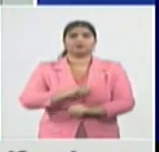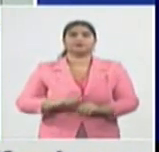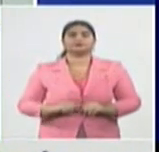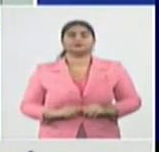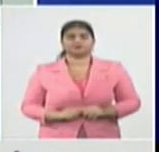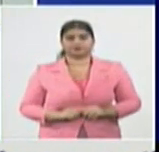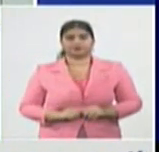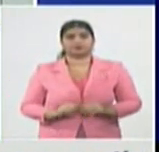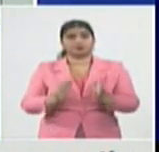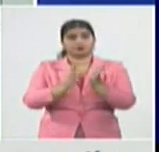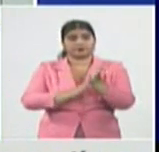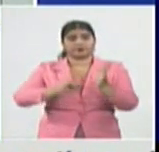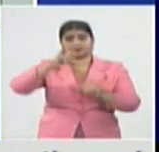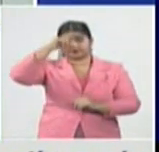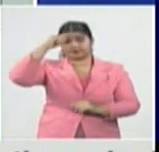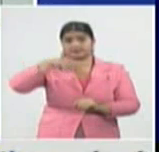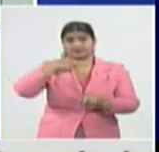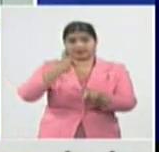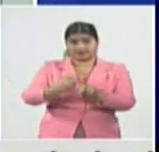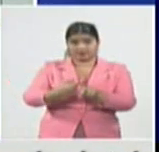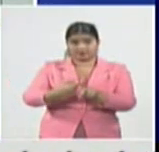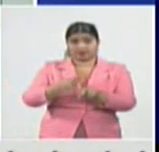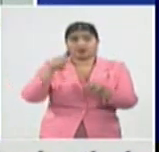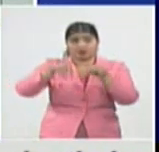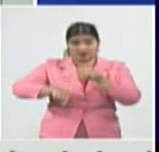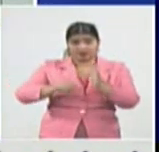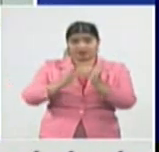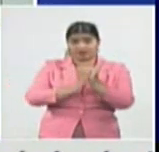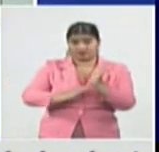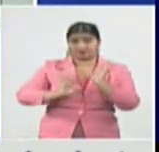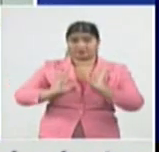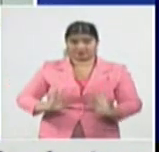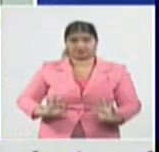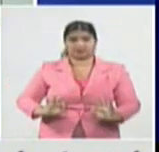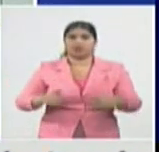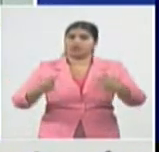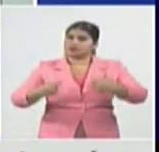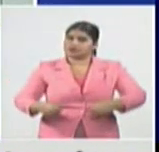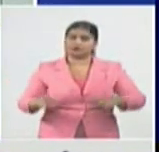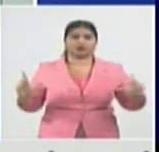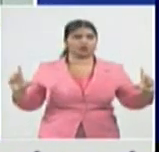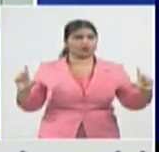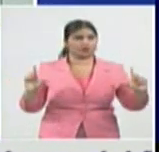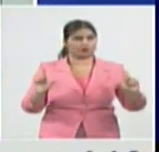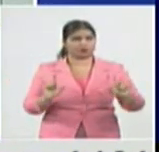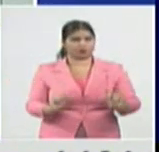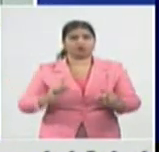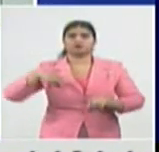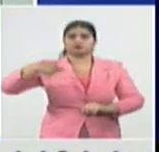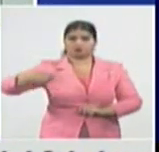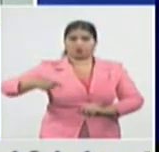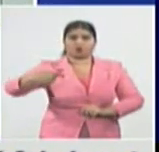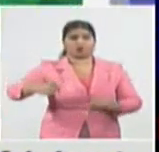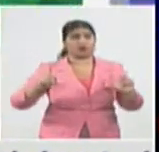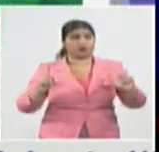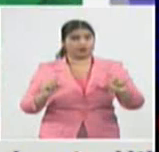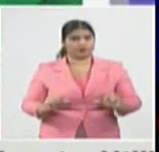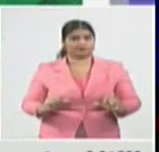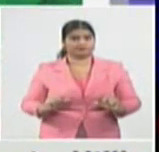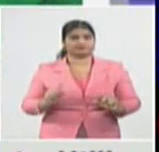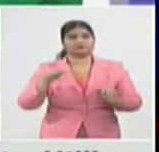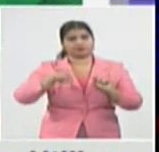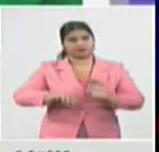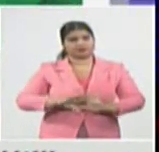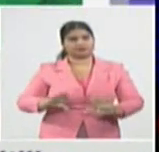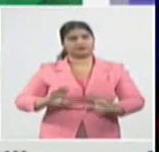mes de septiembre es decisivo por todas las acciones que se van a realizar en este sentido. Hasta aquí Gisela, como ves,